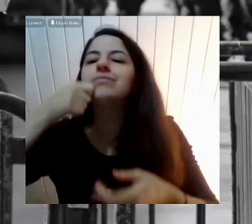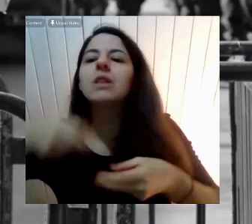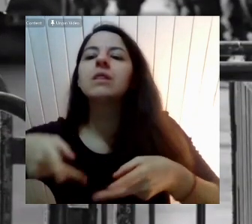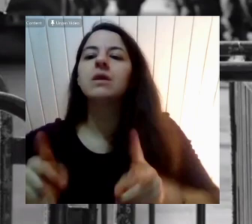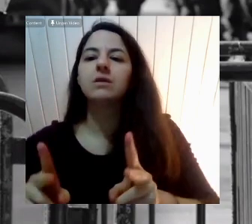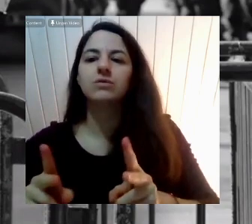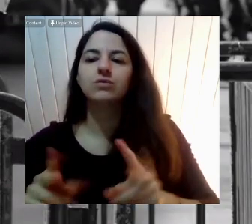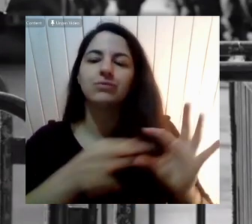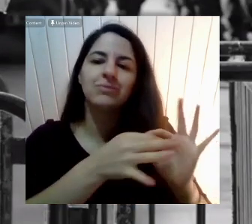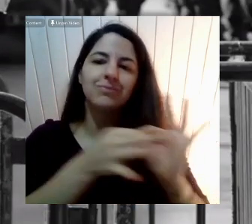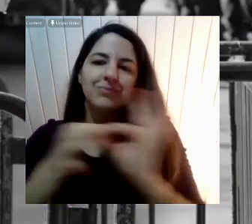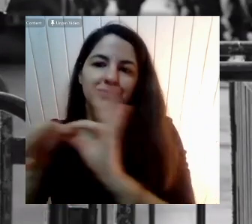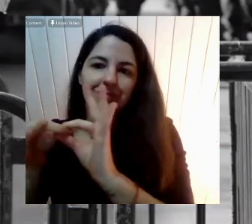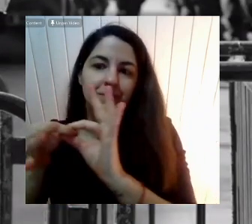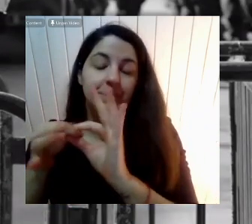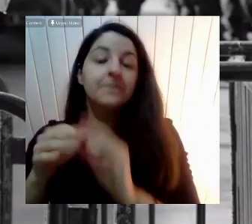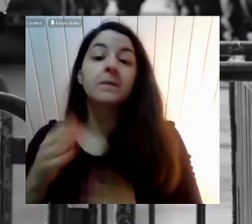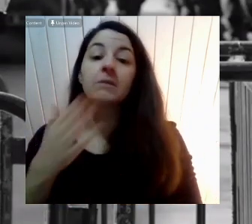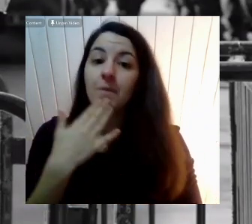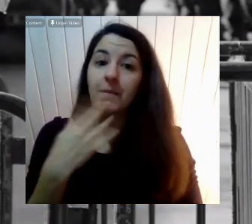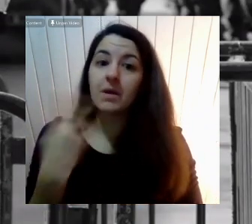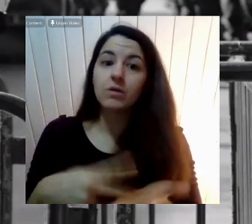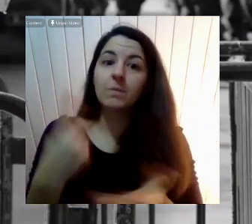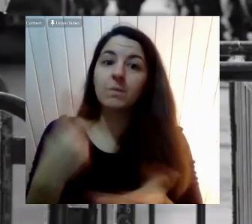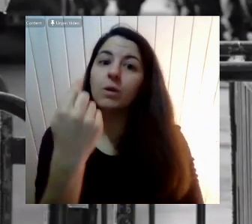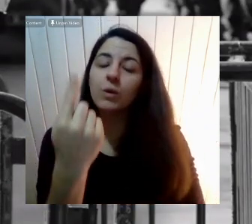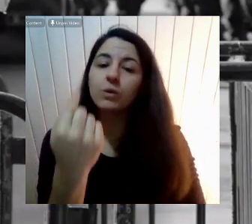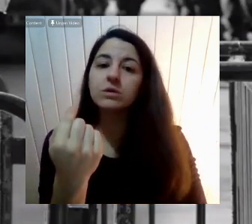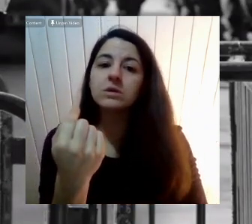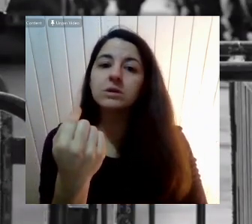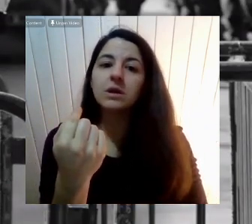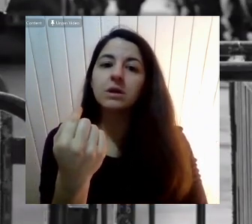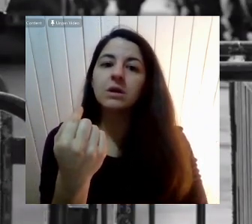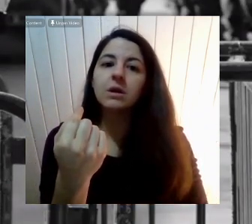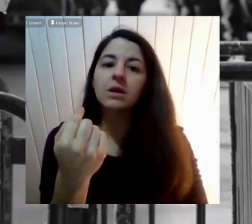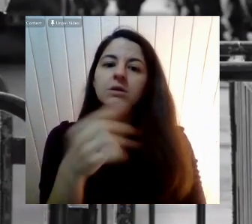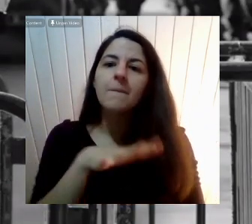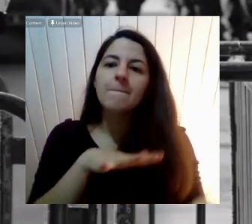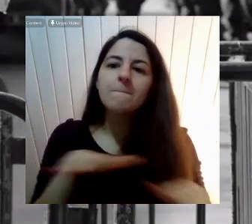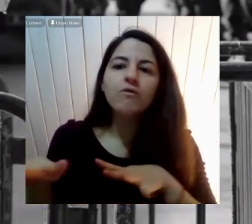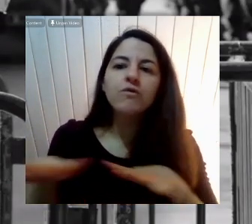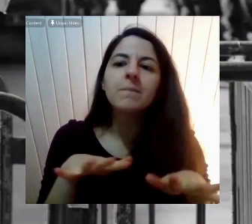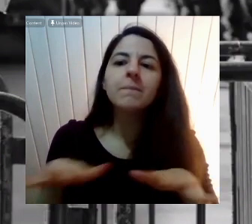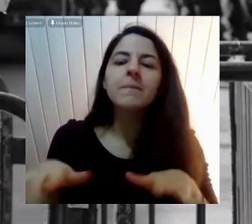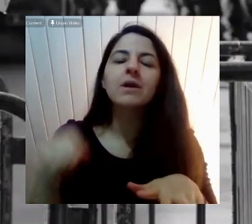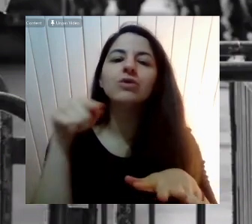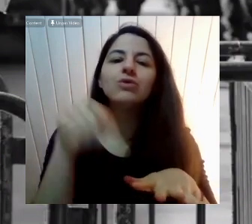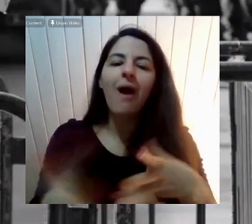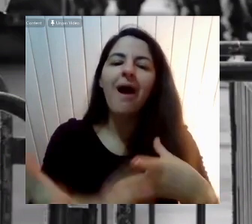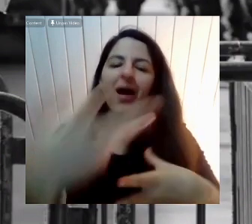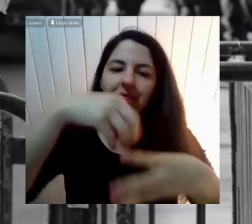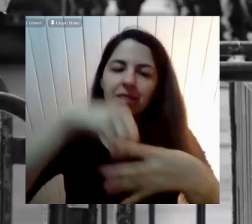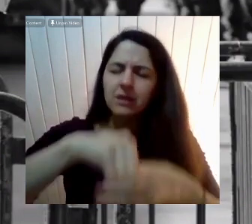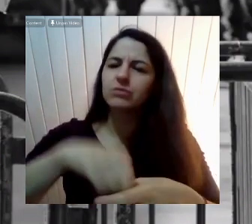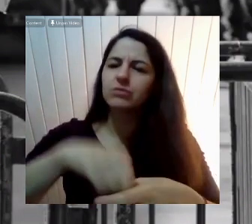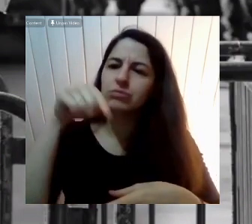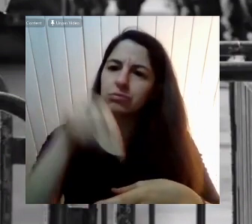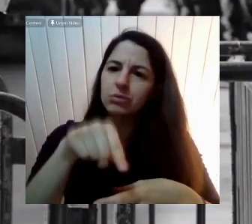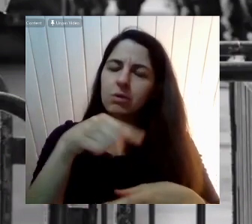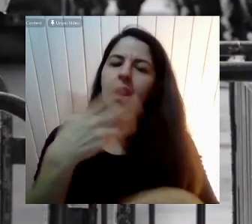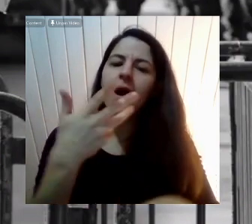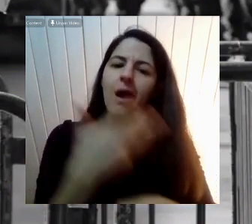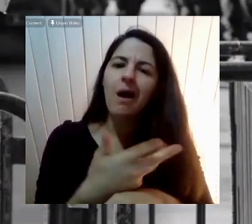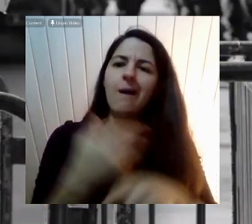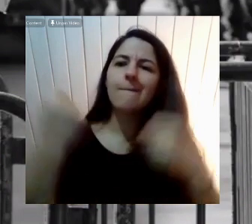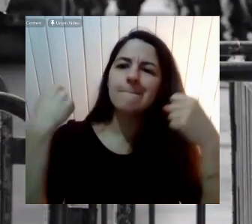configurando También con un momento Que tenía ciertas prácticas Dentro del propio Movimiento Estudiantil Universitario Que seguían siendo Muy